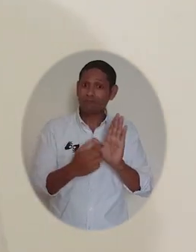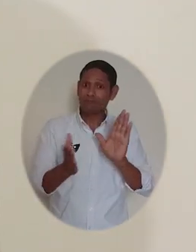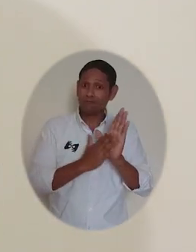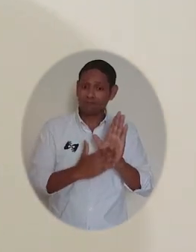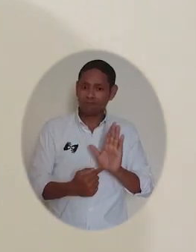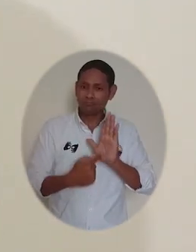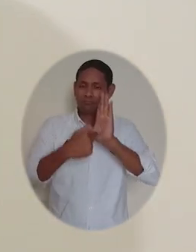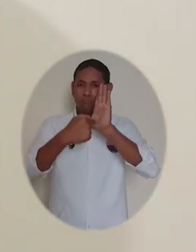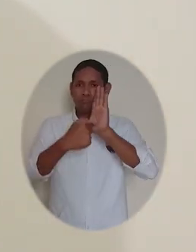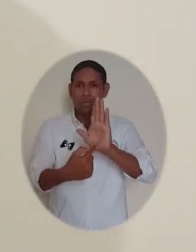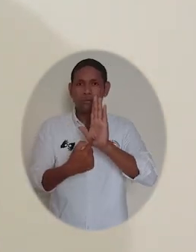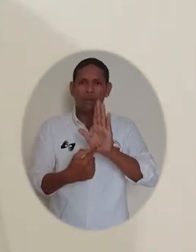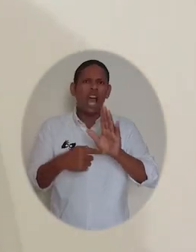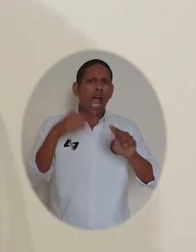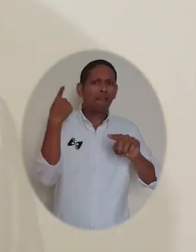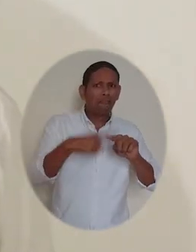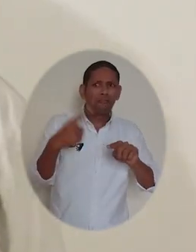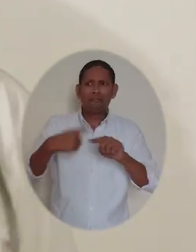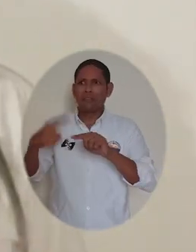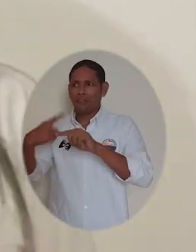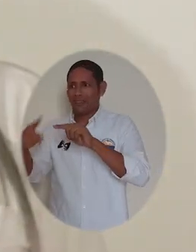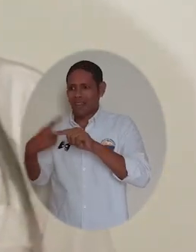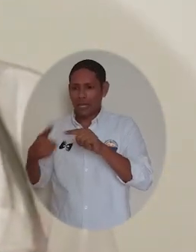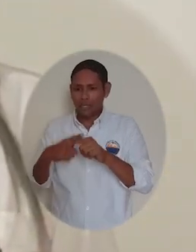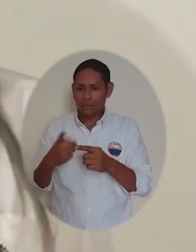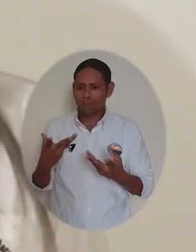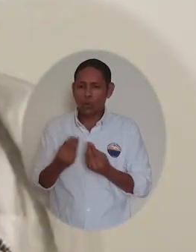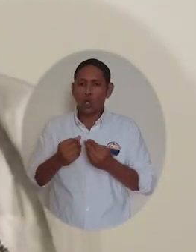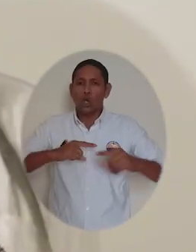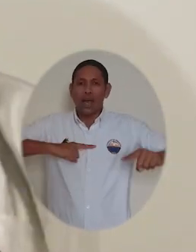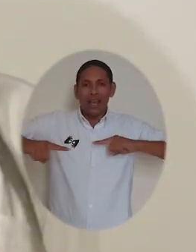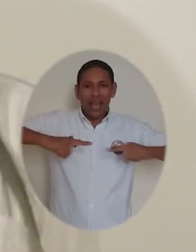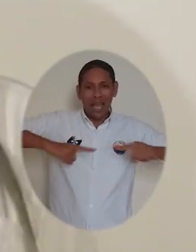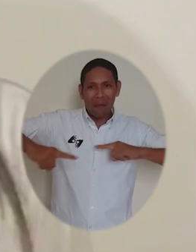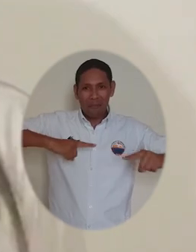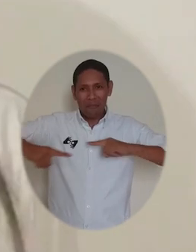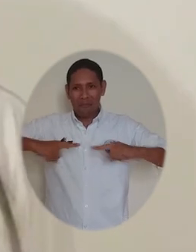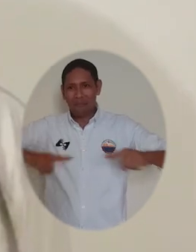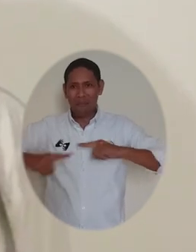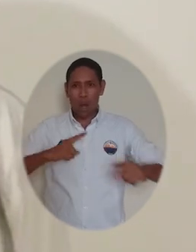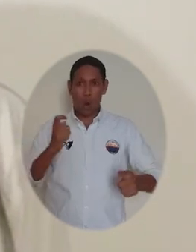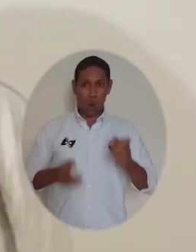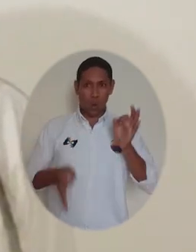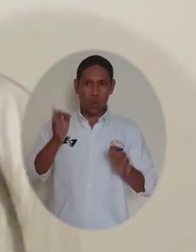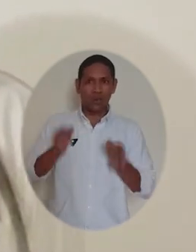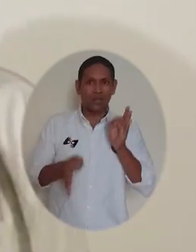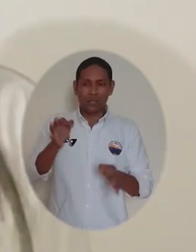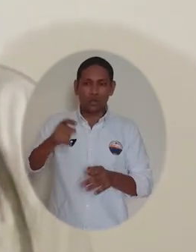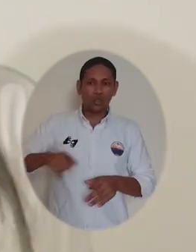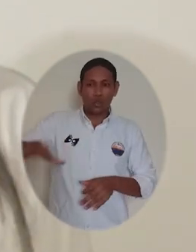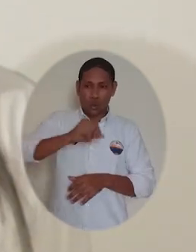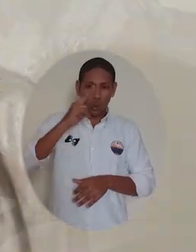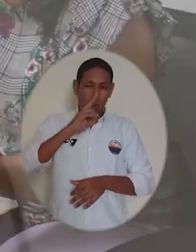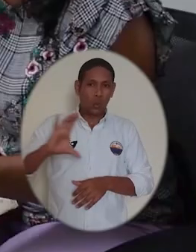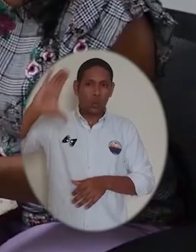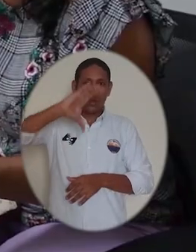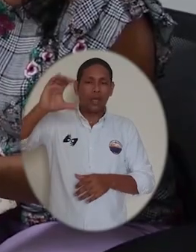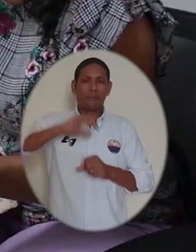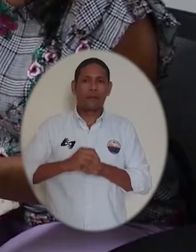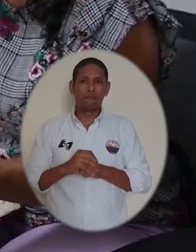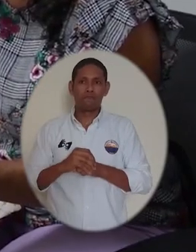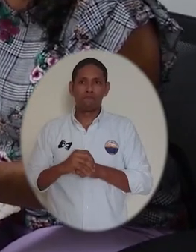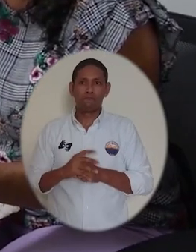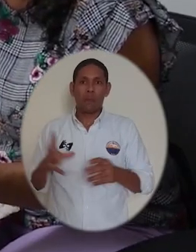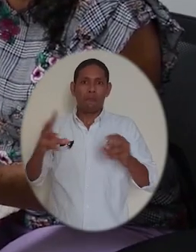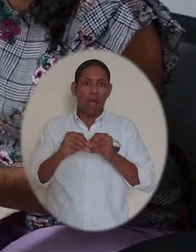electrónicos habilitados por el Consejo Superior de la Judicatura a través de las diferentes direcciones excepcionales de administración judicial en el país. El